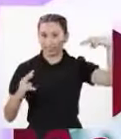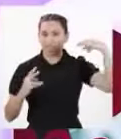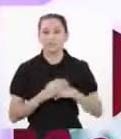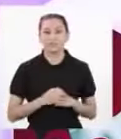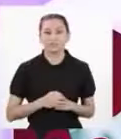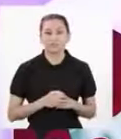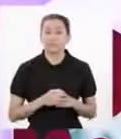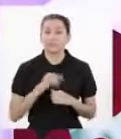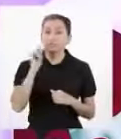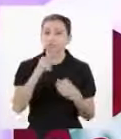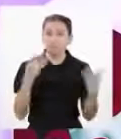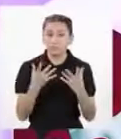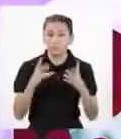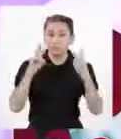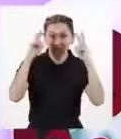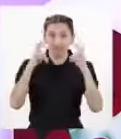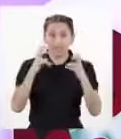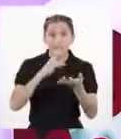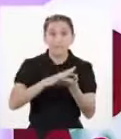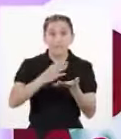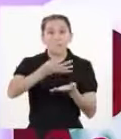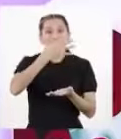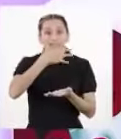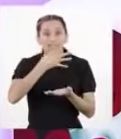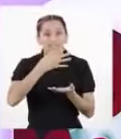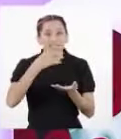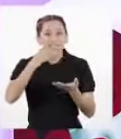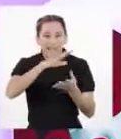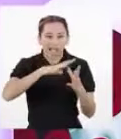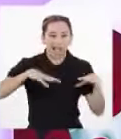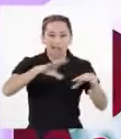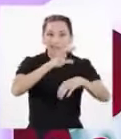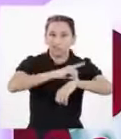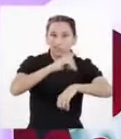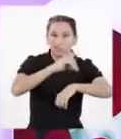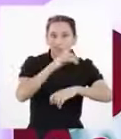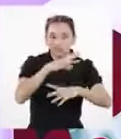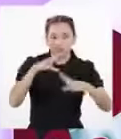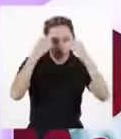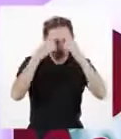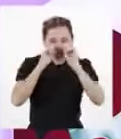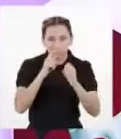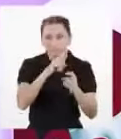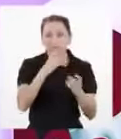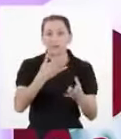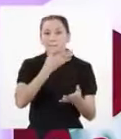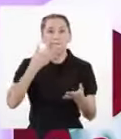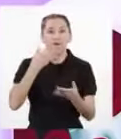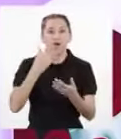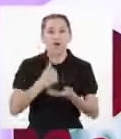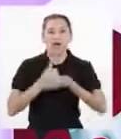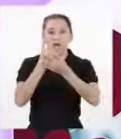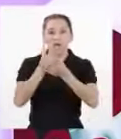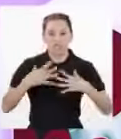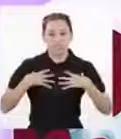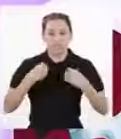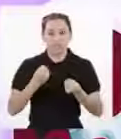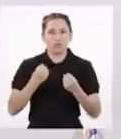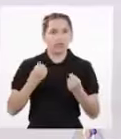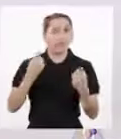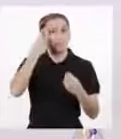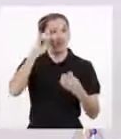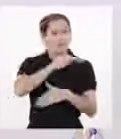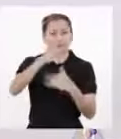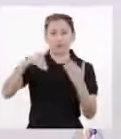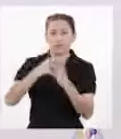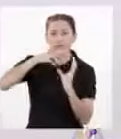relevantes se dan en el campo de la medicina preventiva Esto contribuirá a mejorar la calidad de la atención en salud en todo el mundo